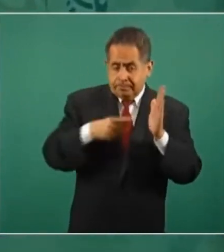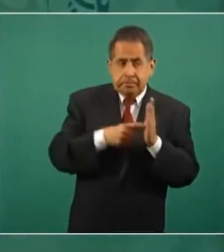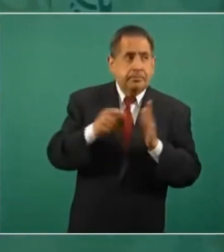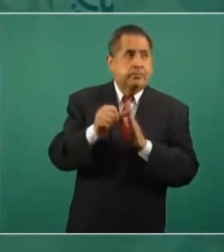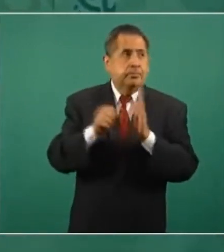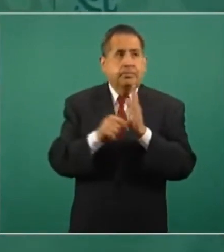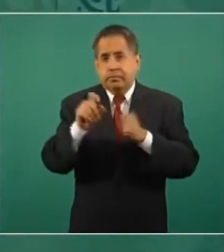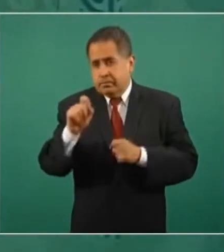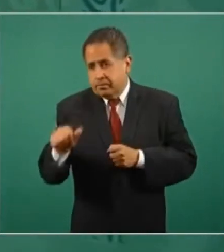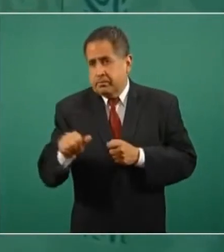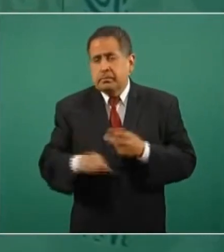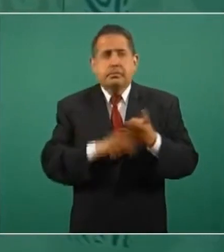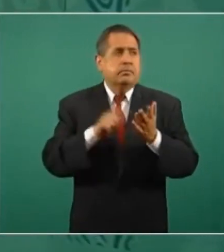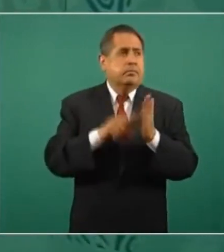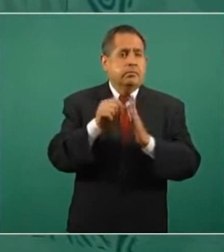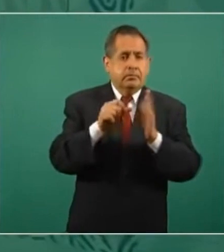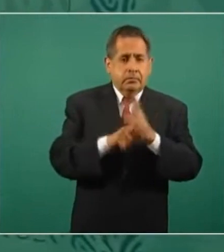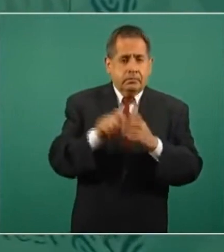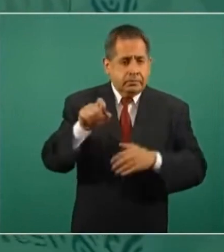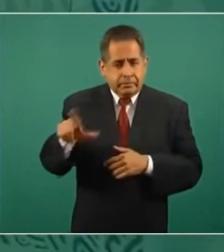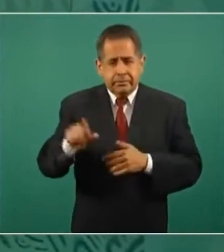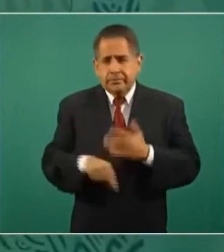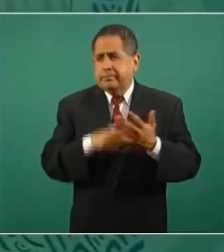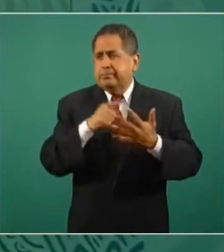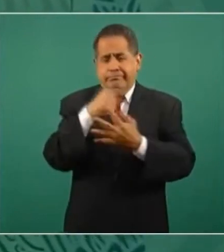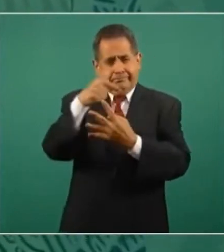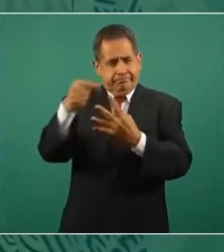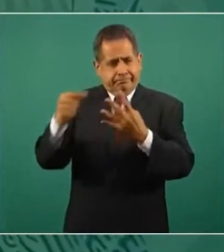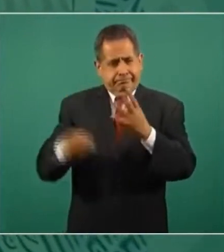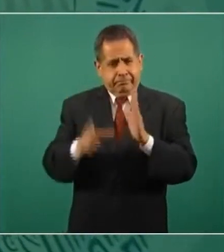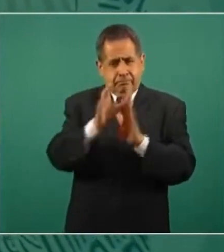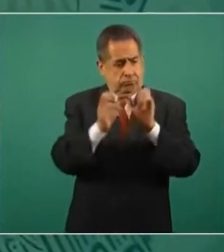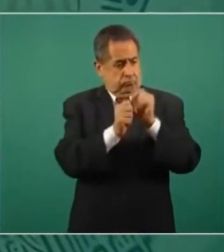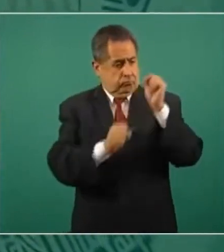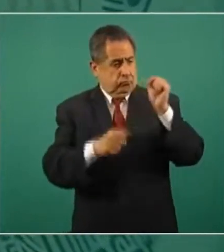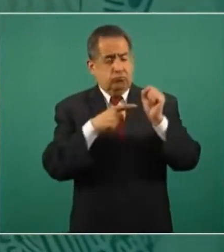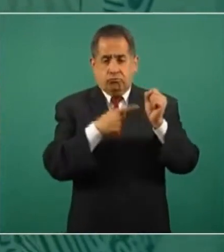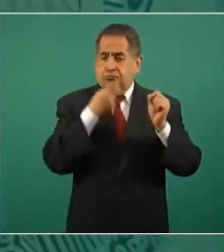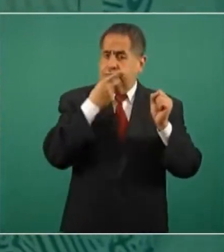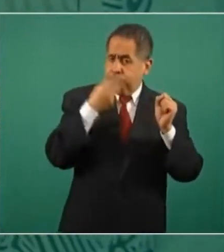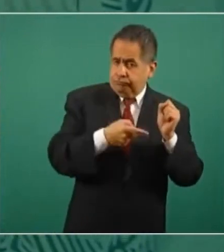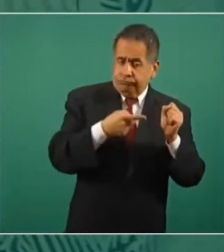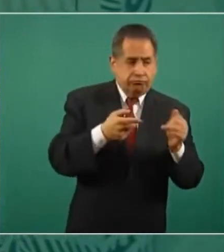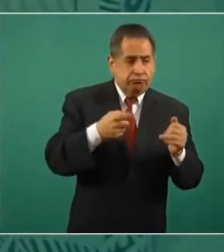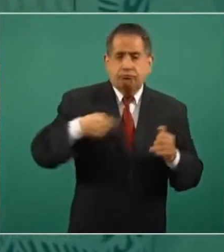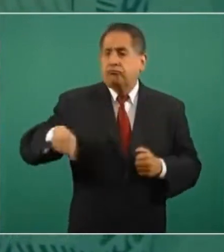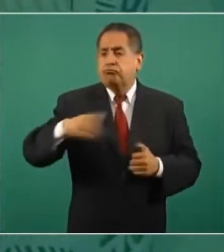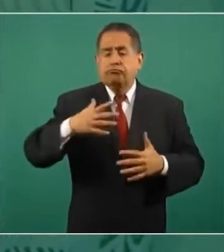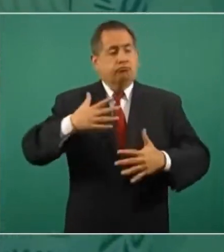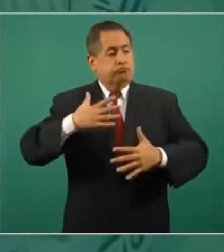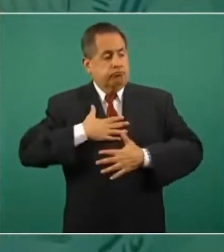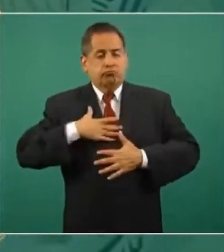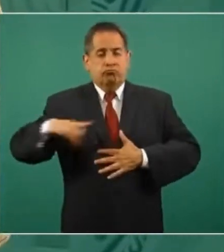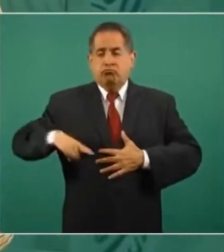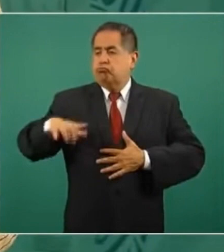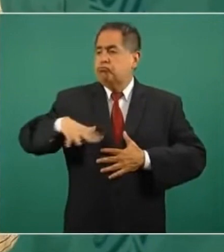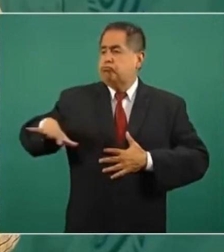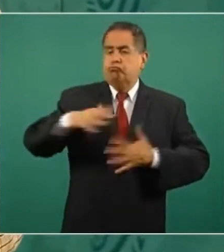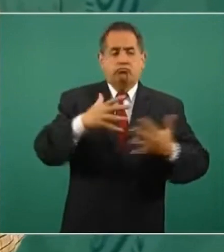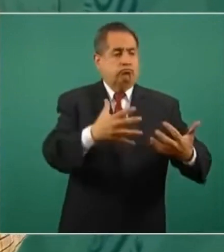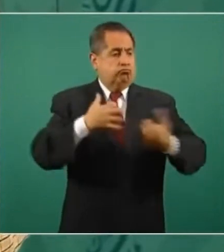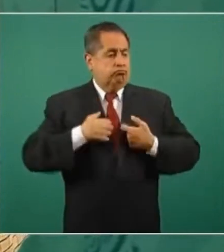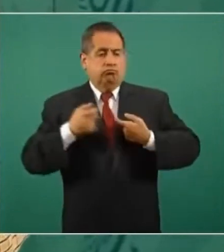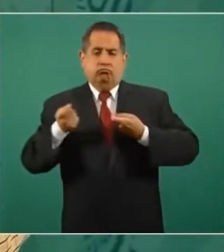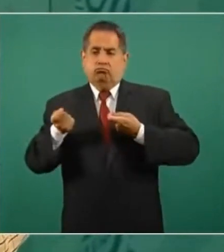26, está en el artículo 27 y en otros artículos constitucionales. Ahí está la rectoría del Estado en muchos